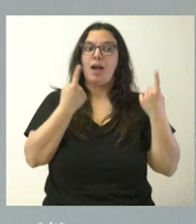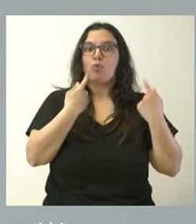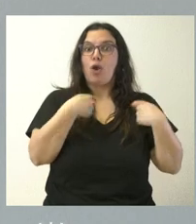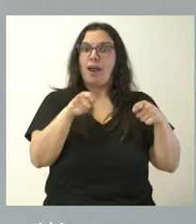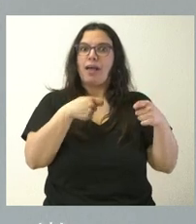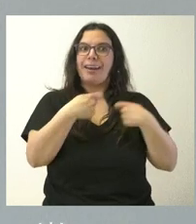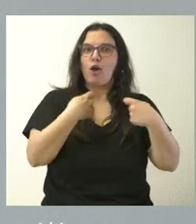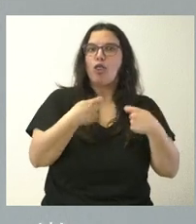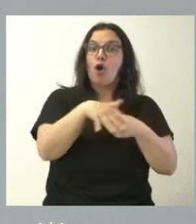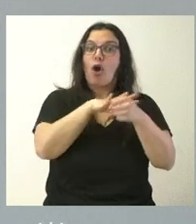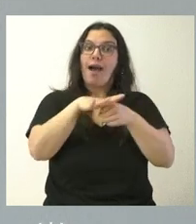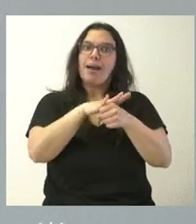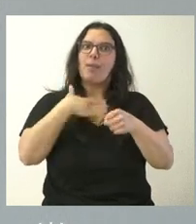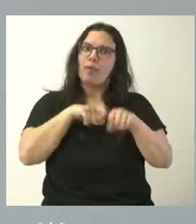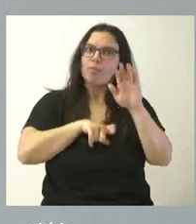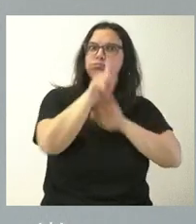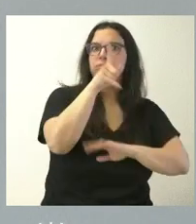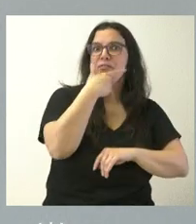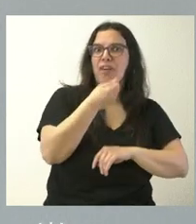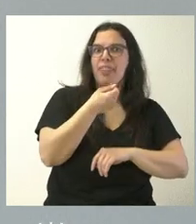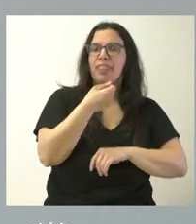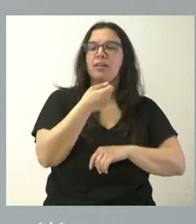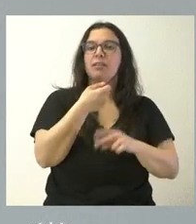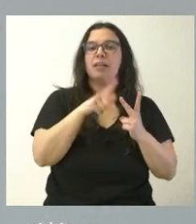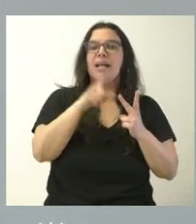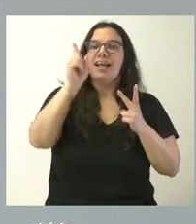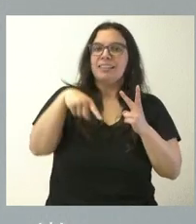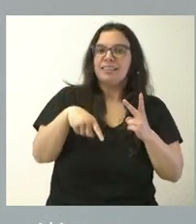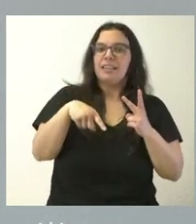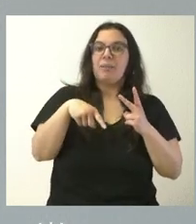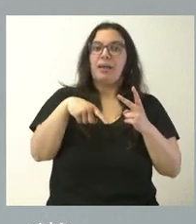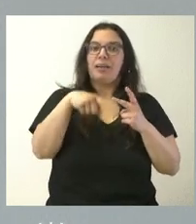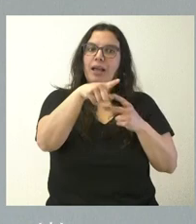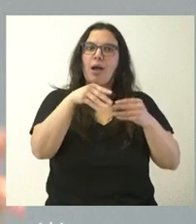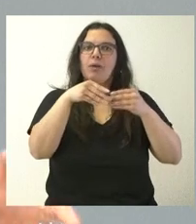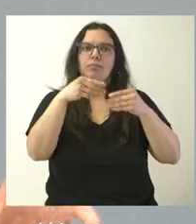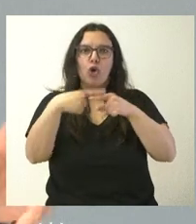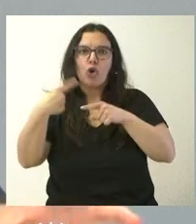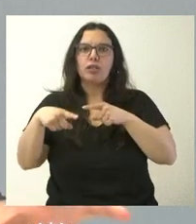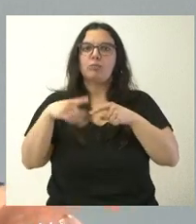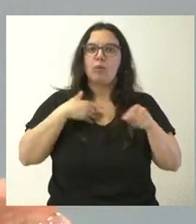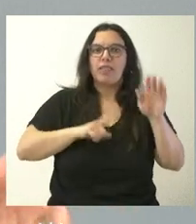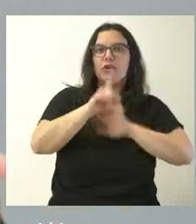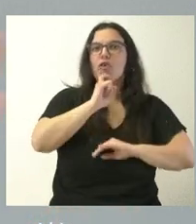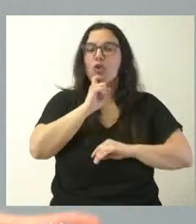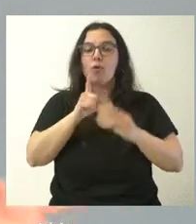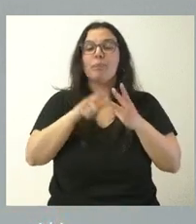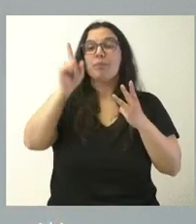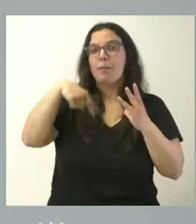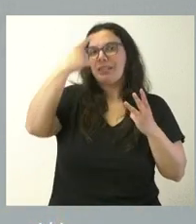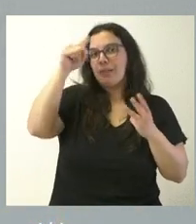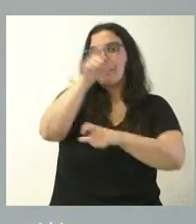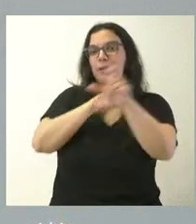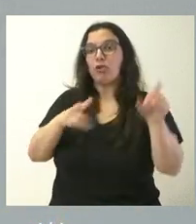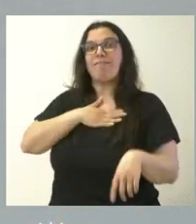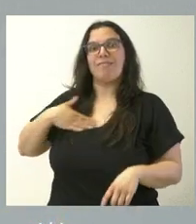en algunas áreas de la comunidad autónoma, las materias sobre las cuales este nicho de negocio se puede desarrollar y también tiene constancia de emprendedores